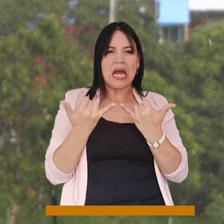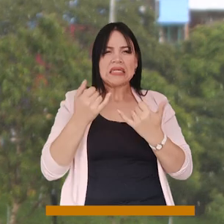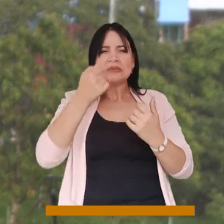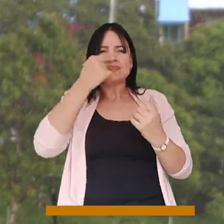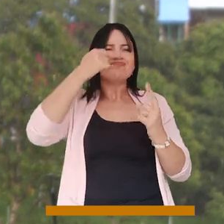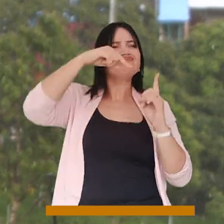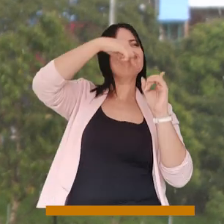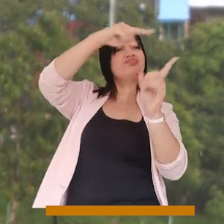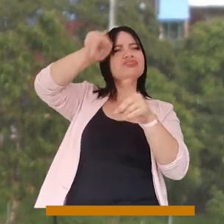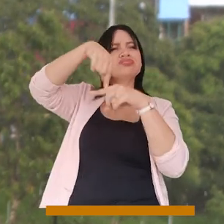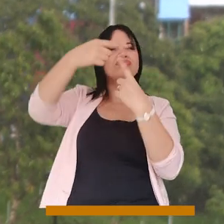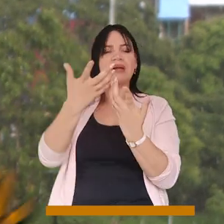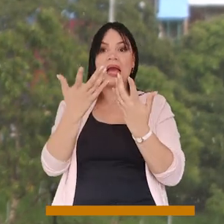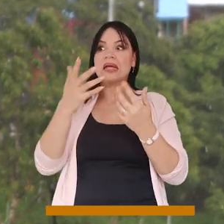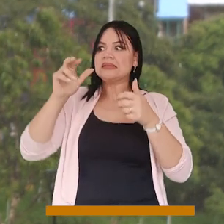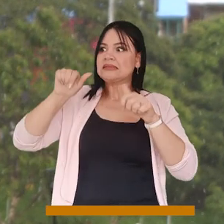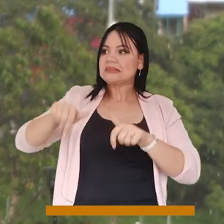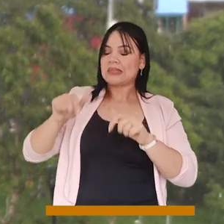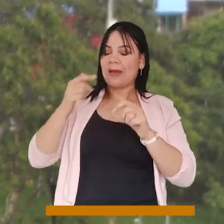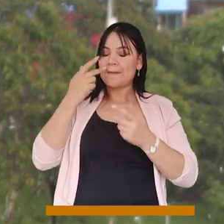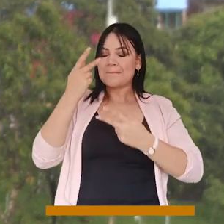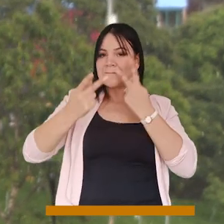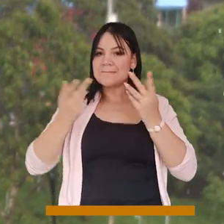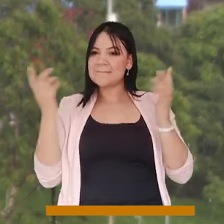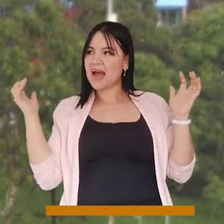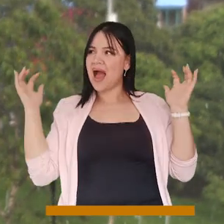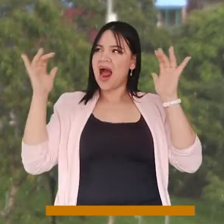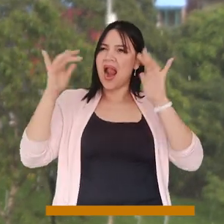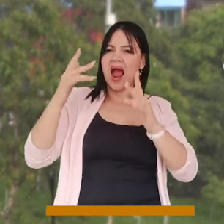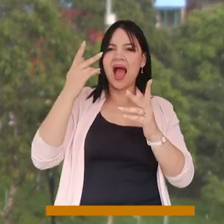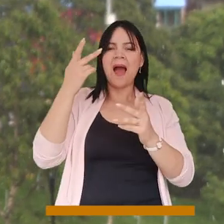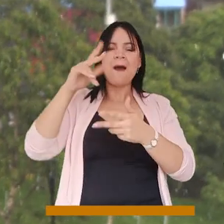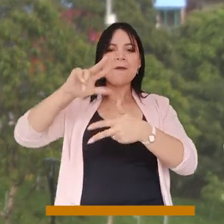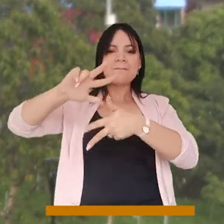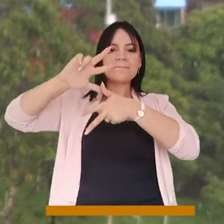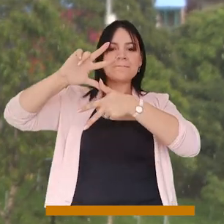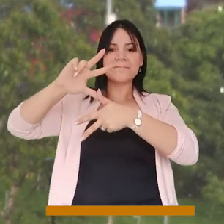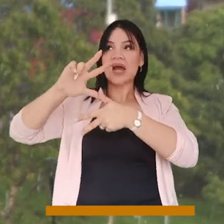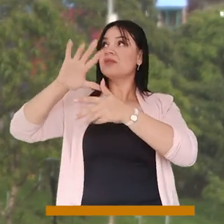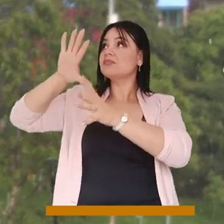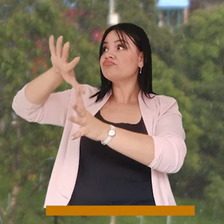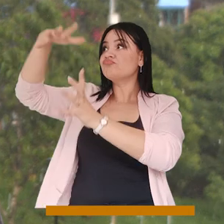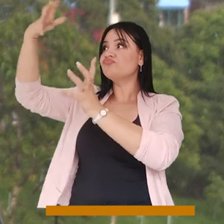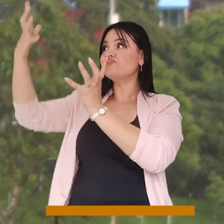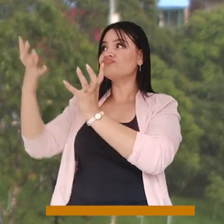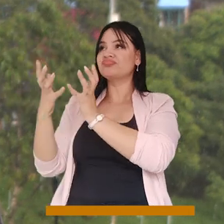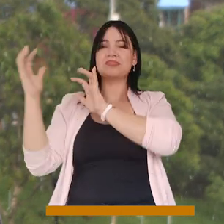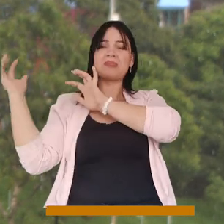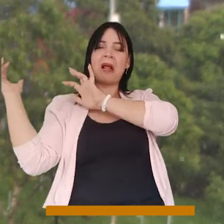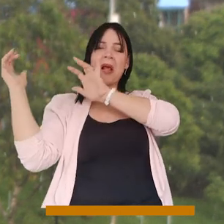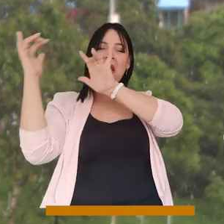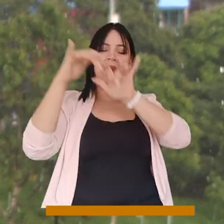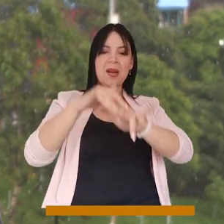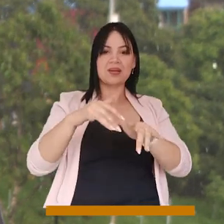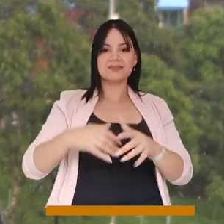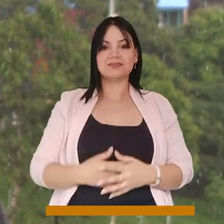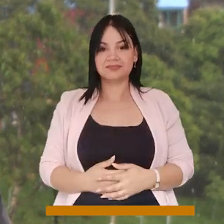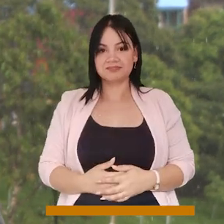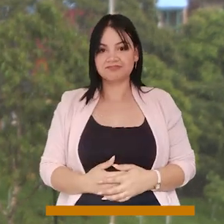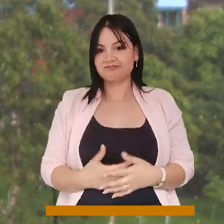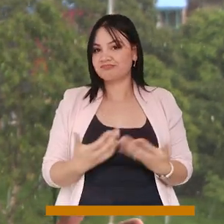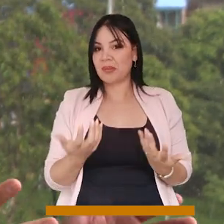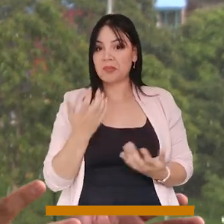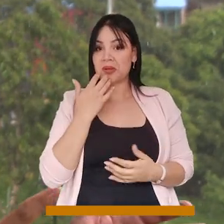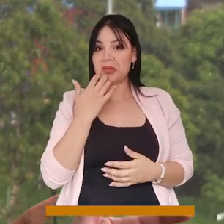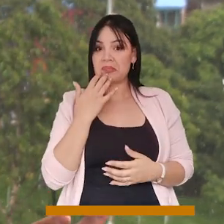rápidamente en un hub, en un centro especial de entretenimiento para toda la región de Latinoamérica y también para el mundo. Implicó